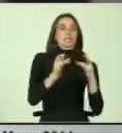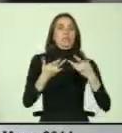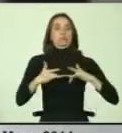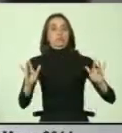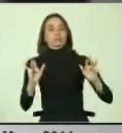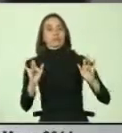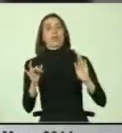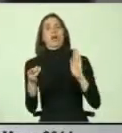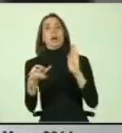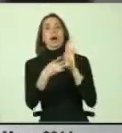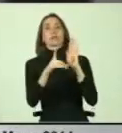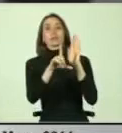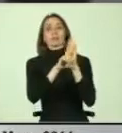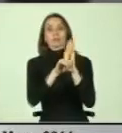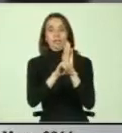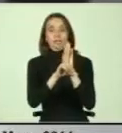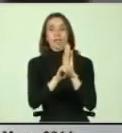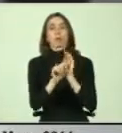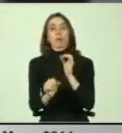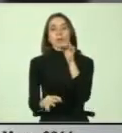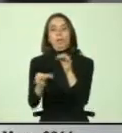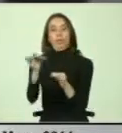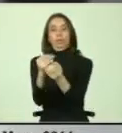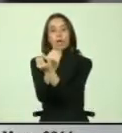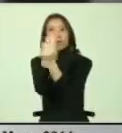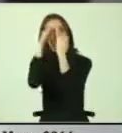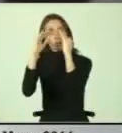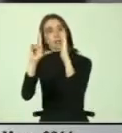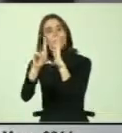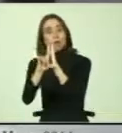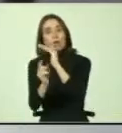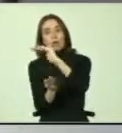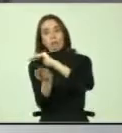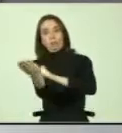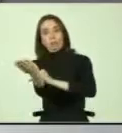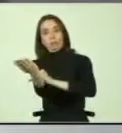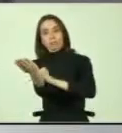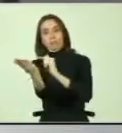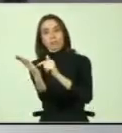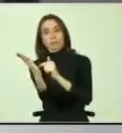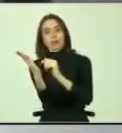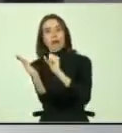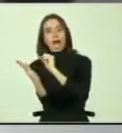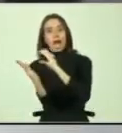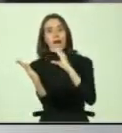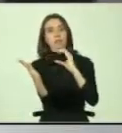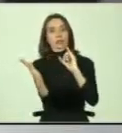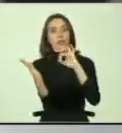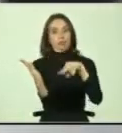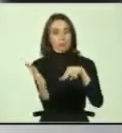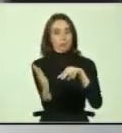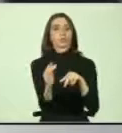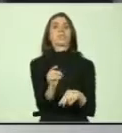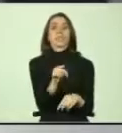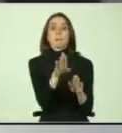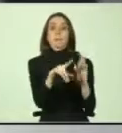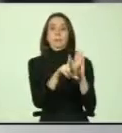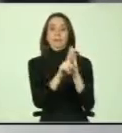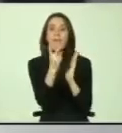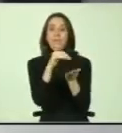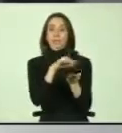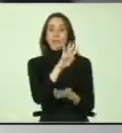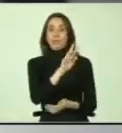ilegal para presentar una acción ante los juzgados de policía local. Esta misma ley crea el Servicio Nacional de la